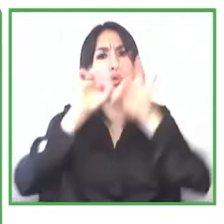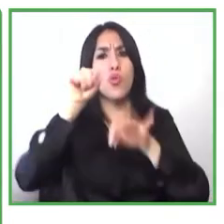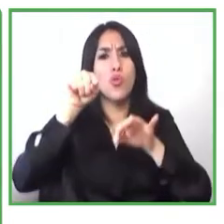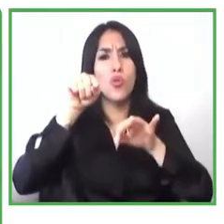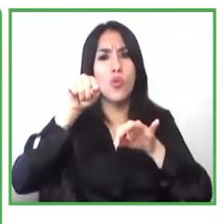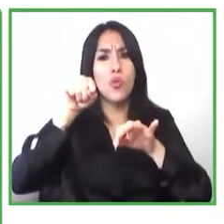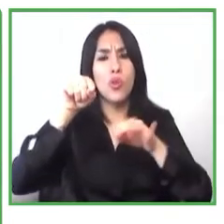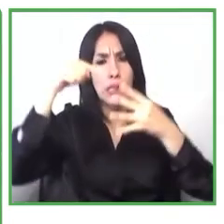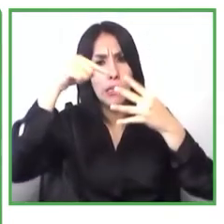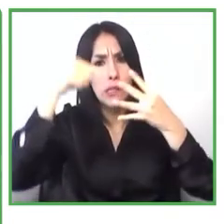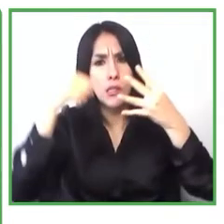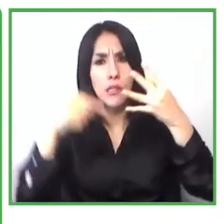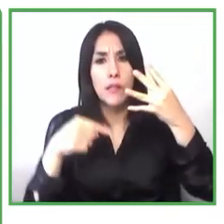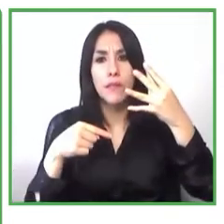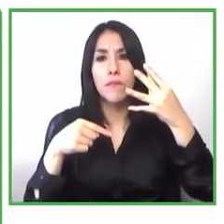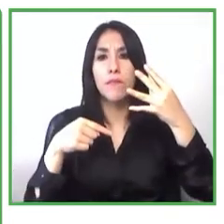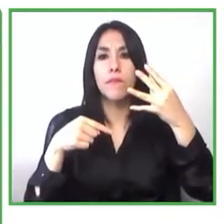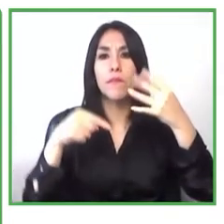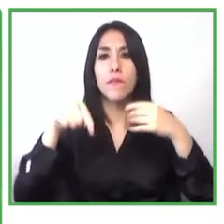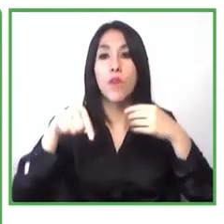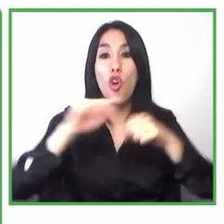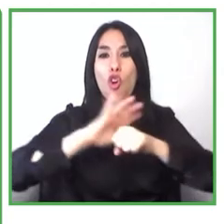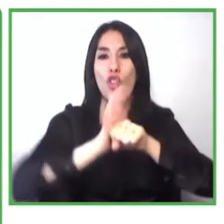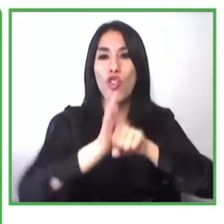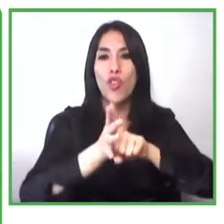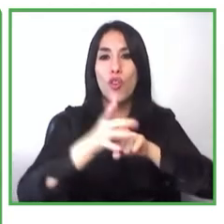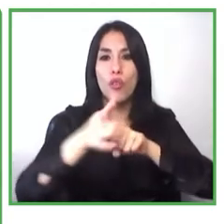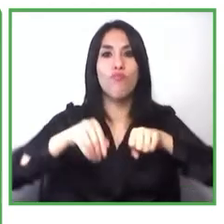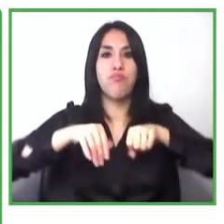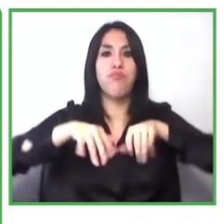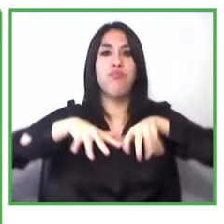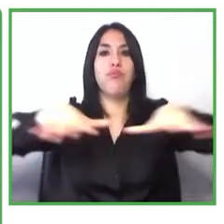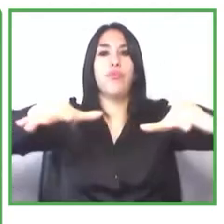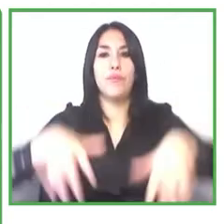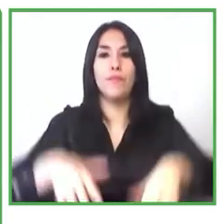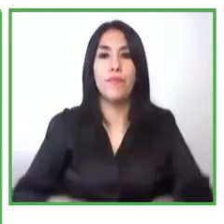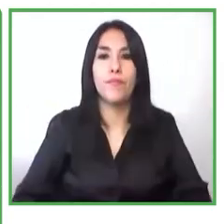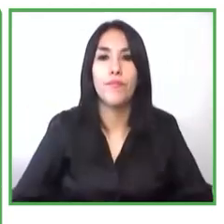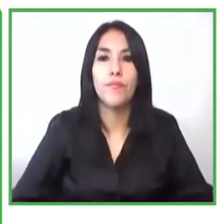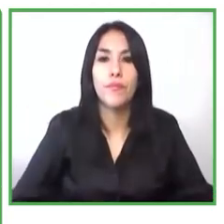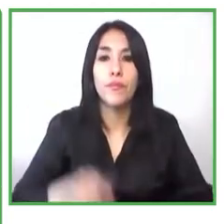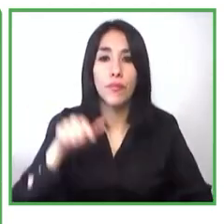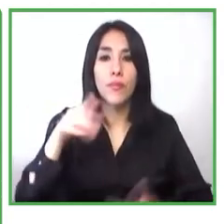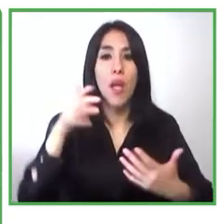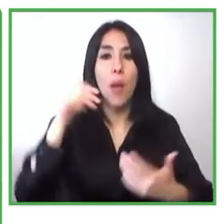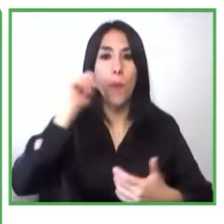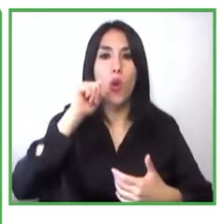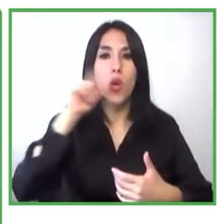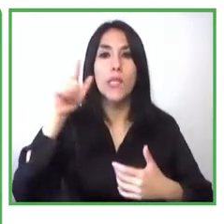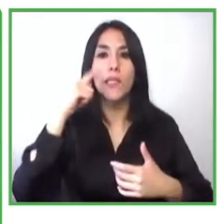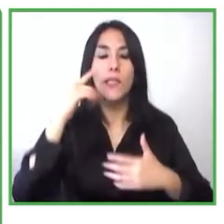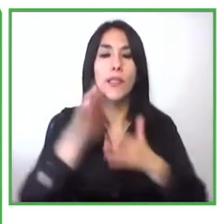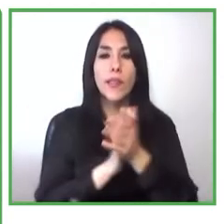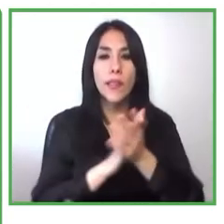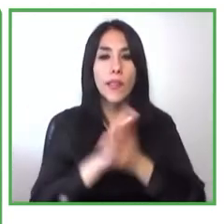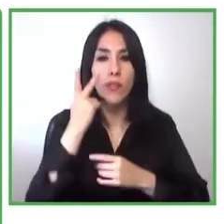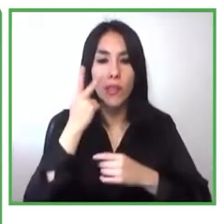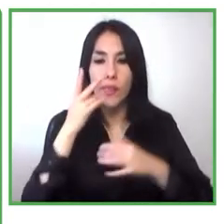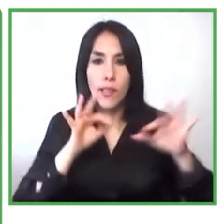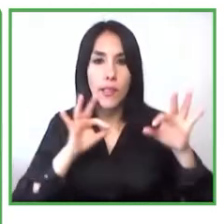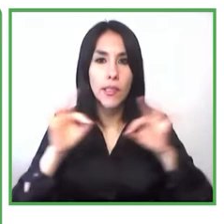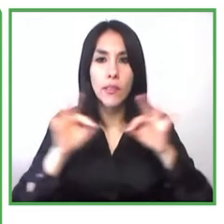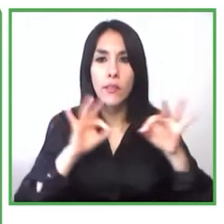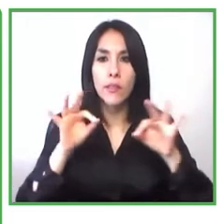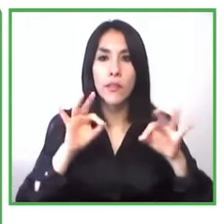eso le permitió a ella aprovechar esas oportunidades para crecer de manera significativa en sus ventas es un